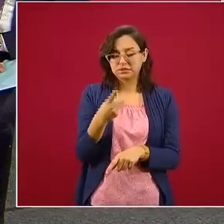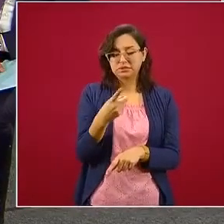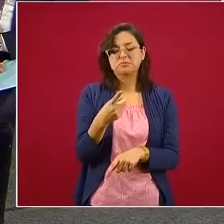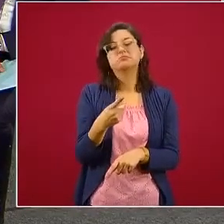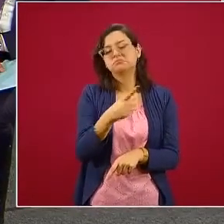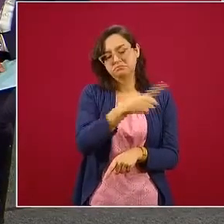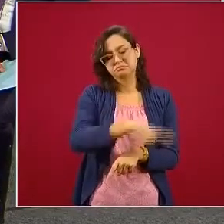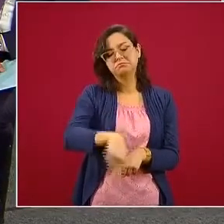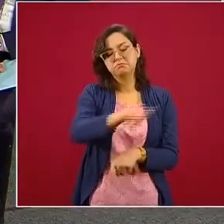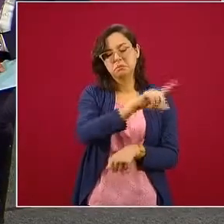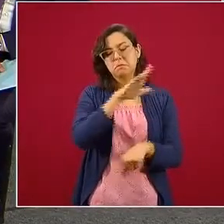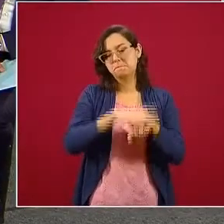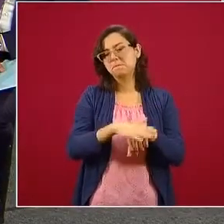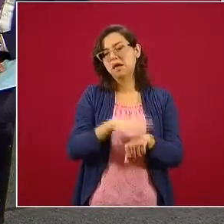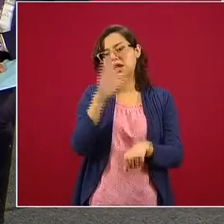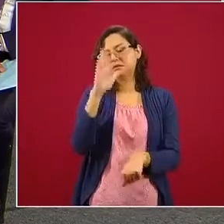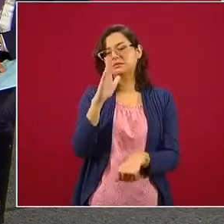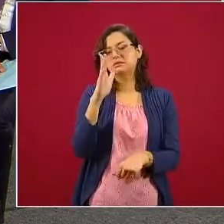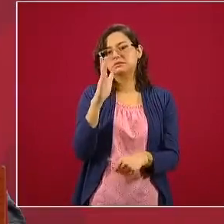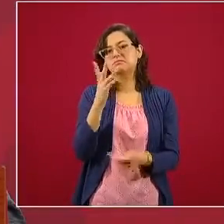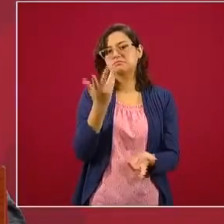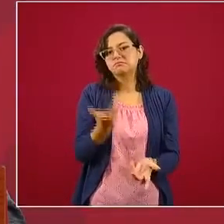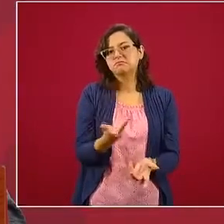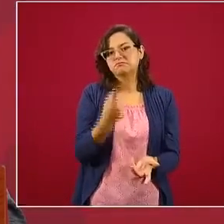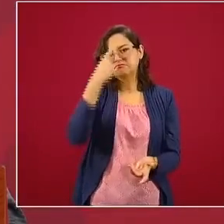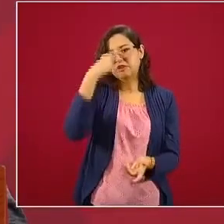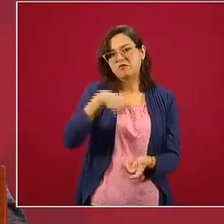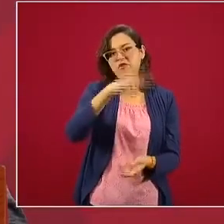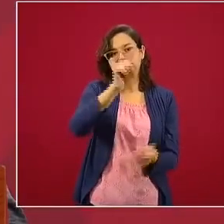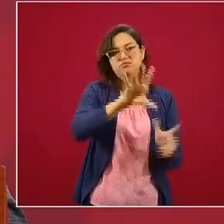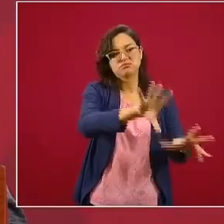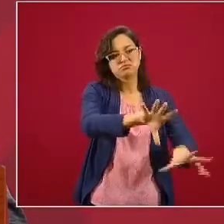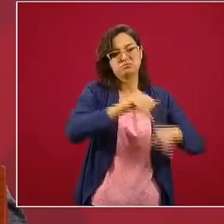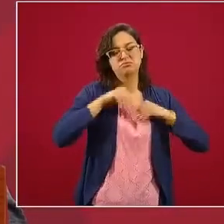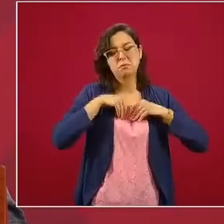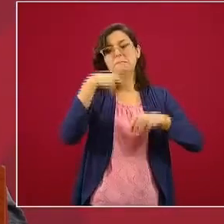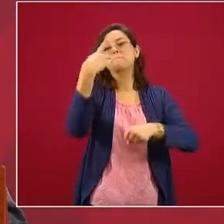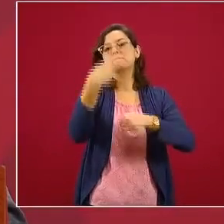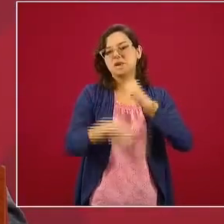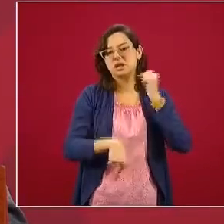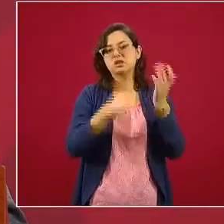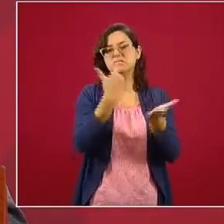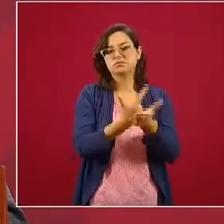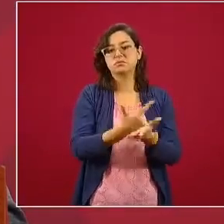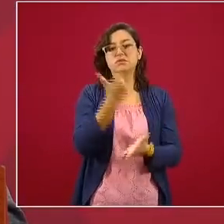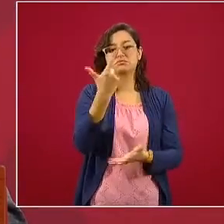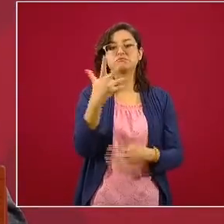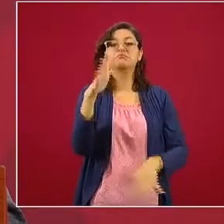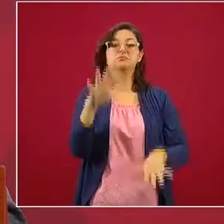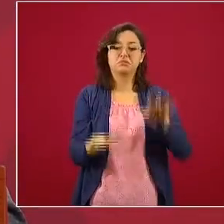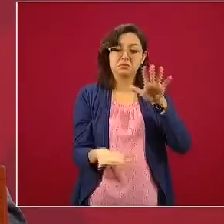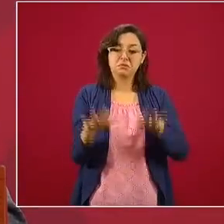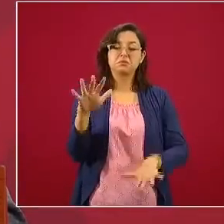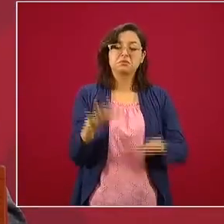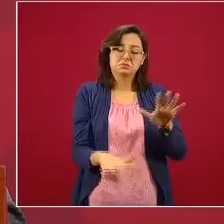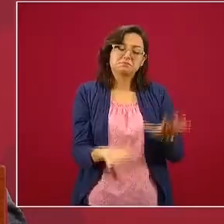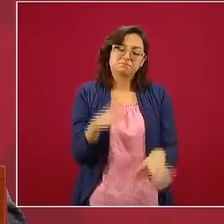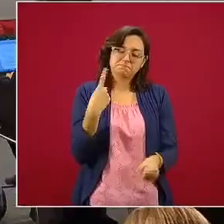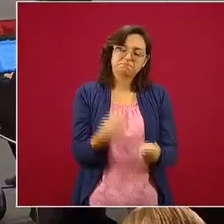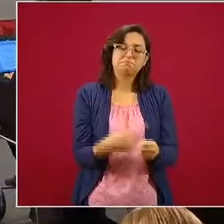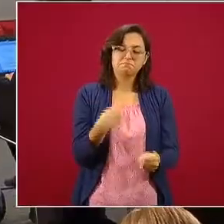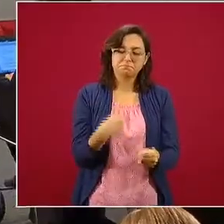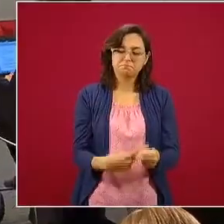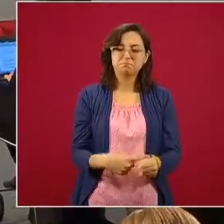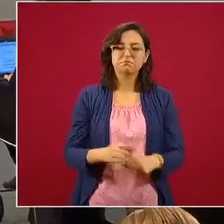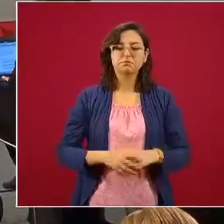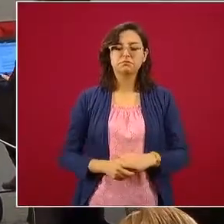infección y que muy lamentablemente en algunas ocasiones también han sido víctimas de esta pandemia.